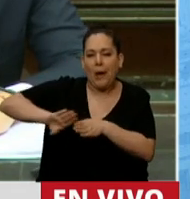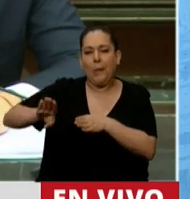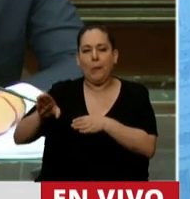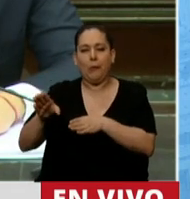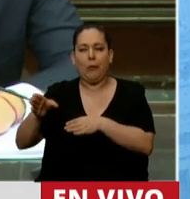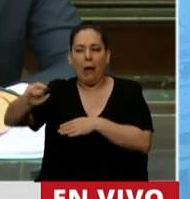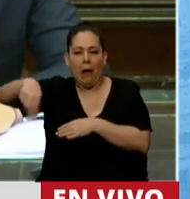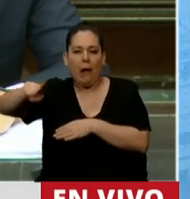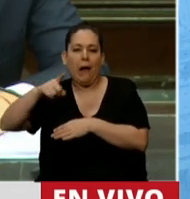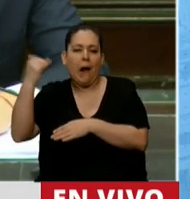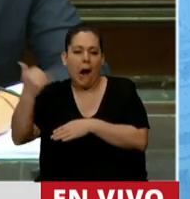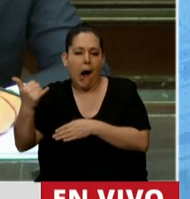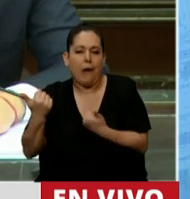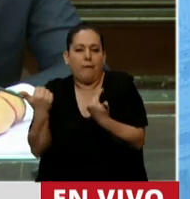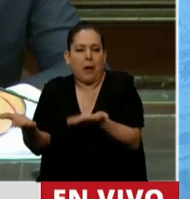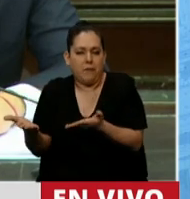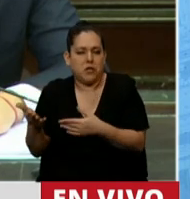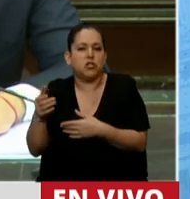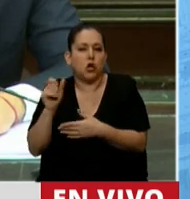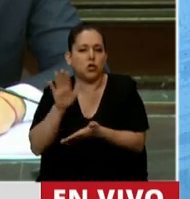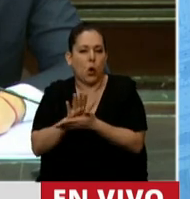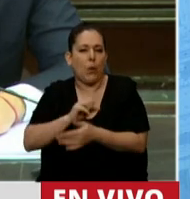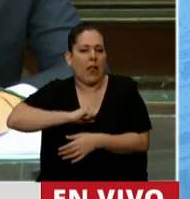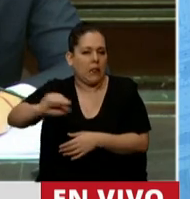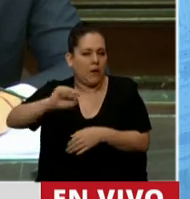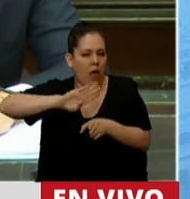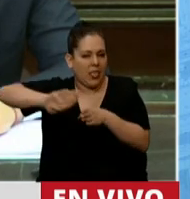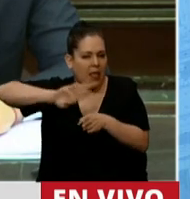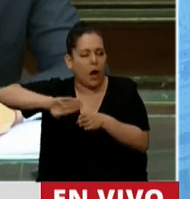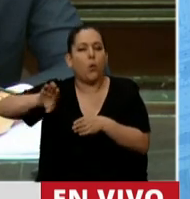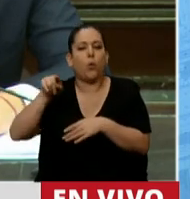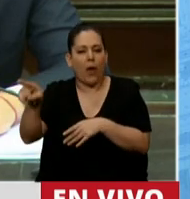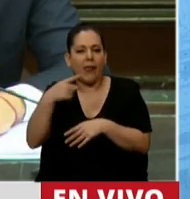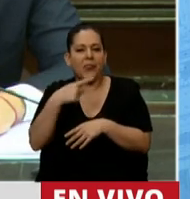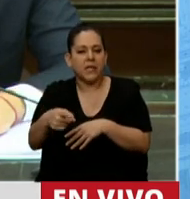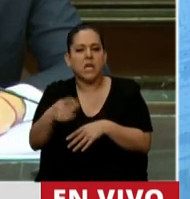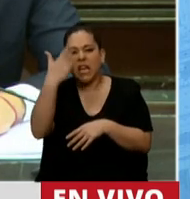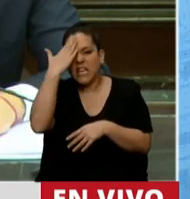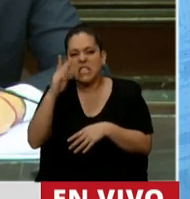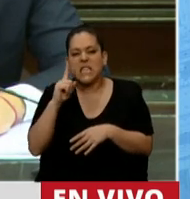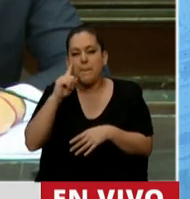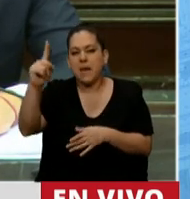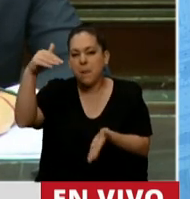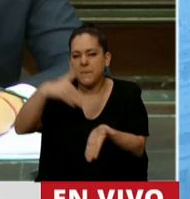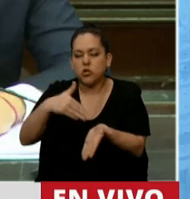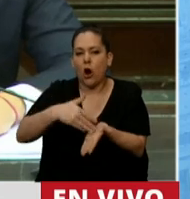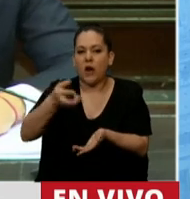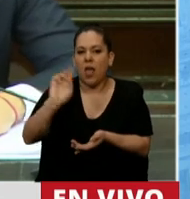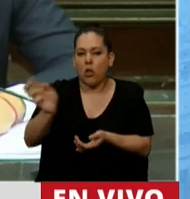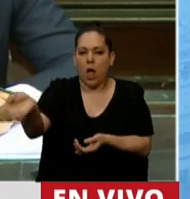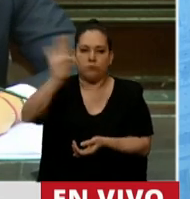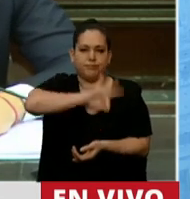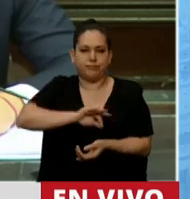se beneficiaron con la estafa de la deuda, se llevaron un compromiso de pago del gobierno de 15.000 millones de dólares más